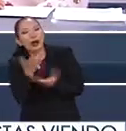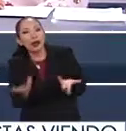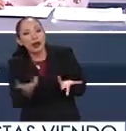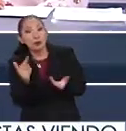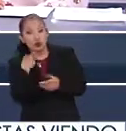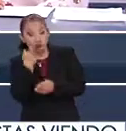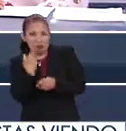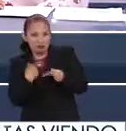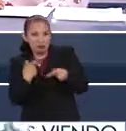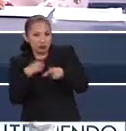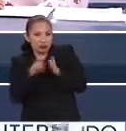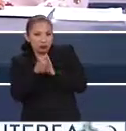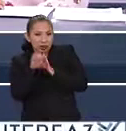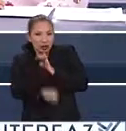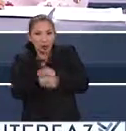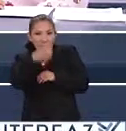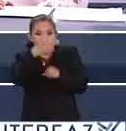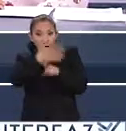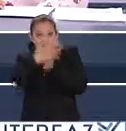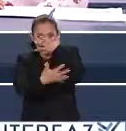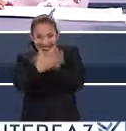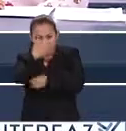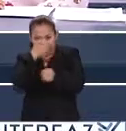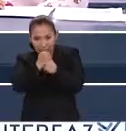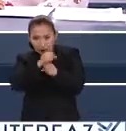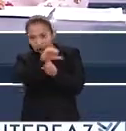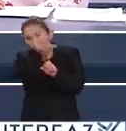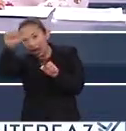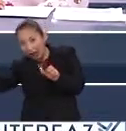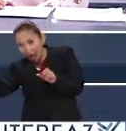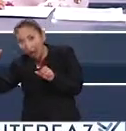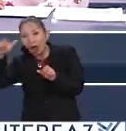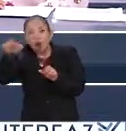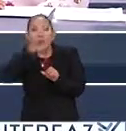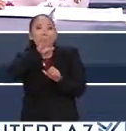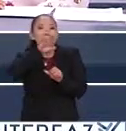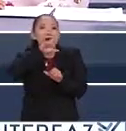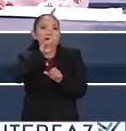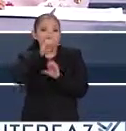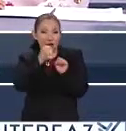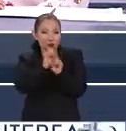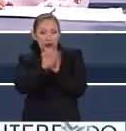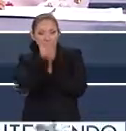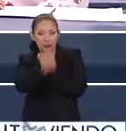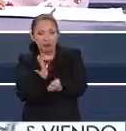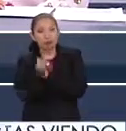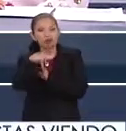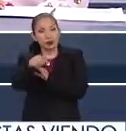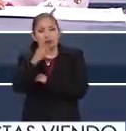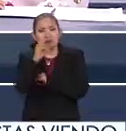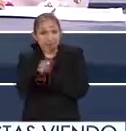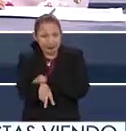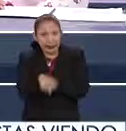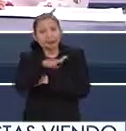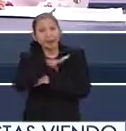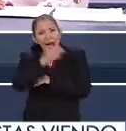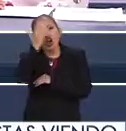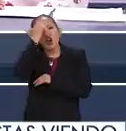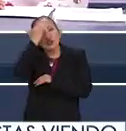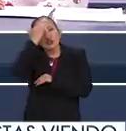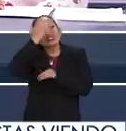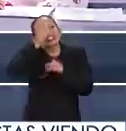Porque una persona mayor de 15 años, una madre de 30 años, pues efectivamente ya tiene